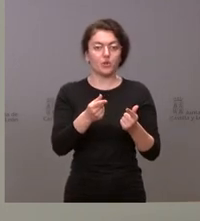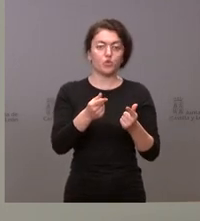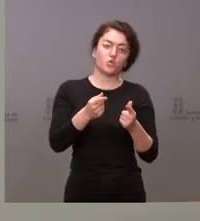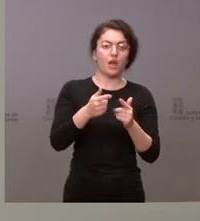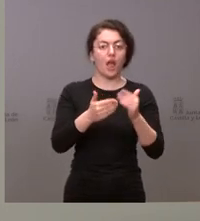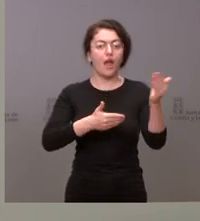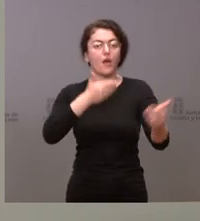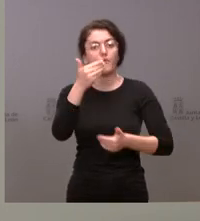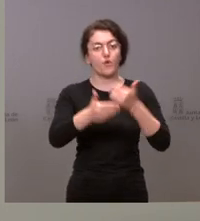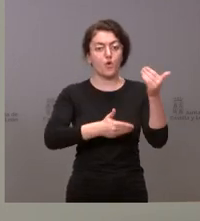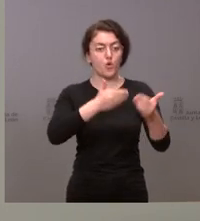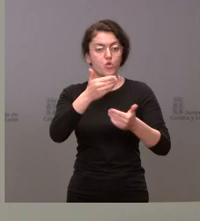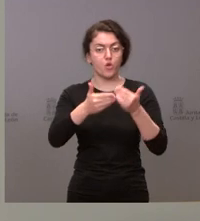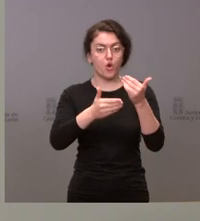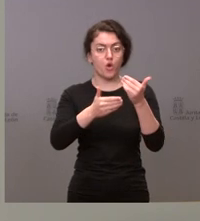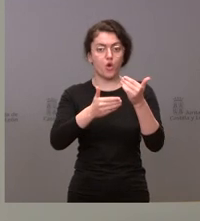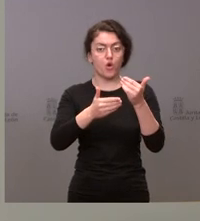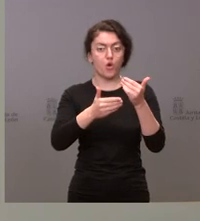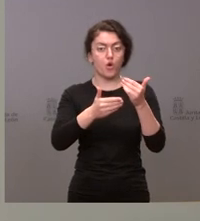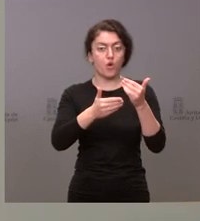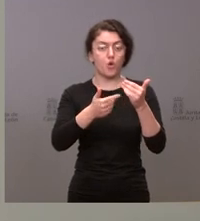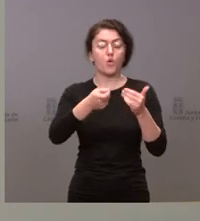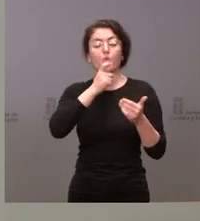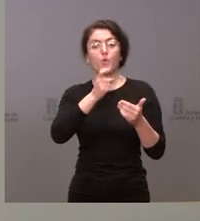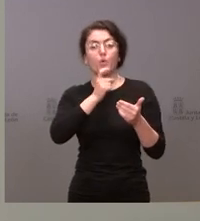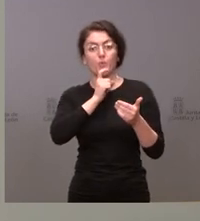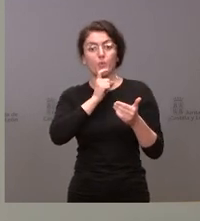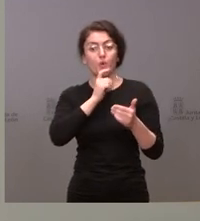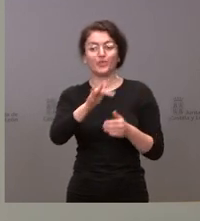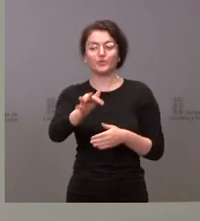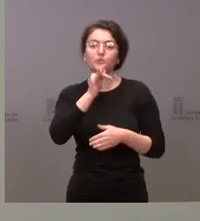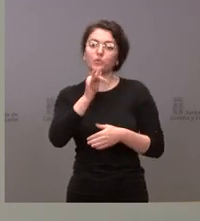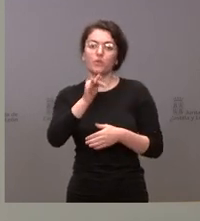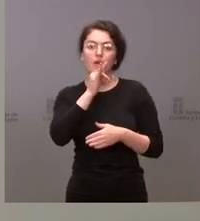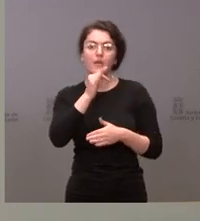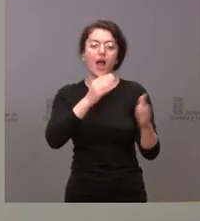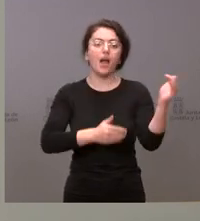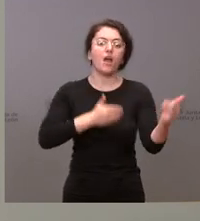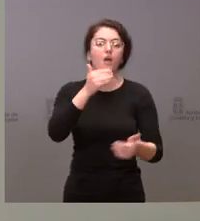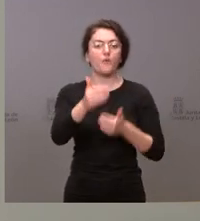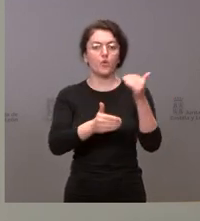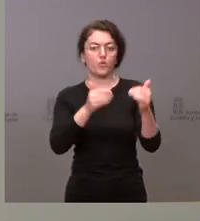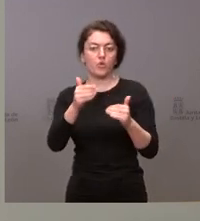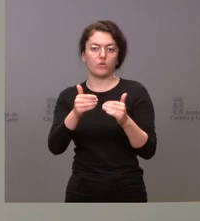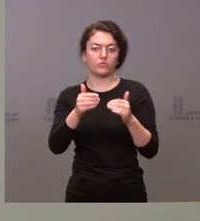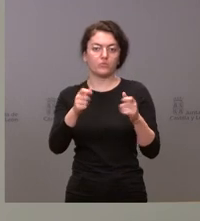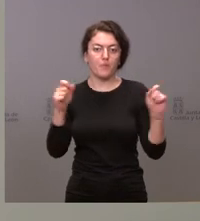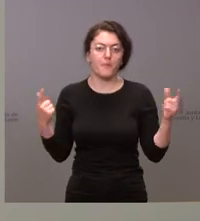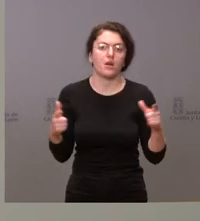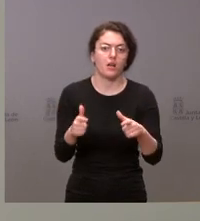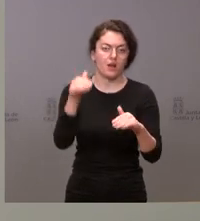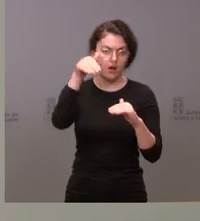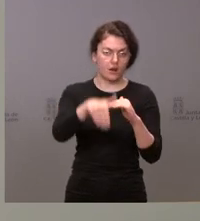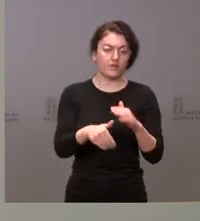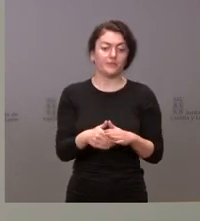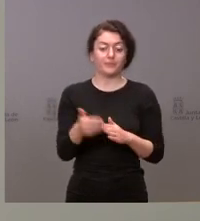de bajada del impacto de la pandemia, todavía tenemos una devolución decreciente. Si la semana pasada teníamos